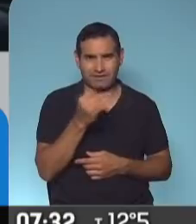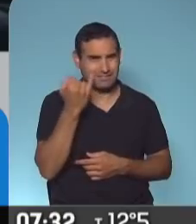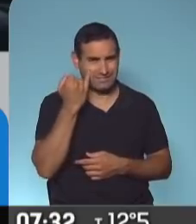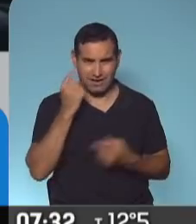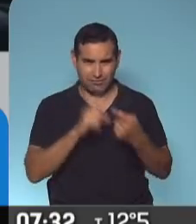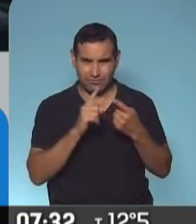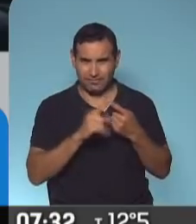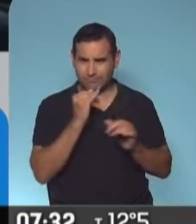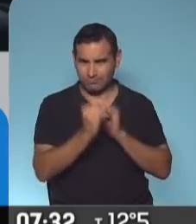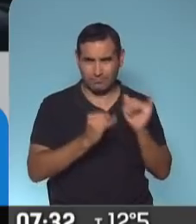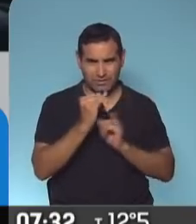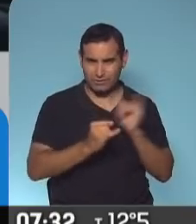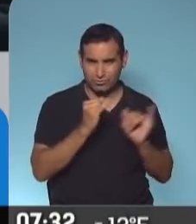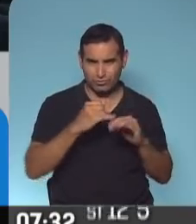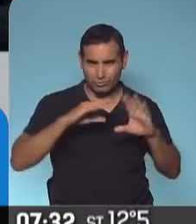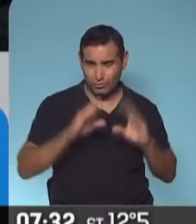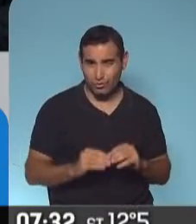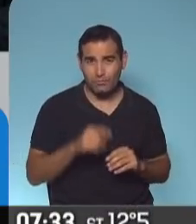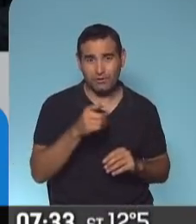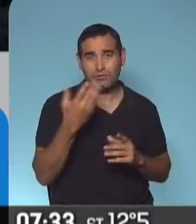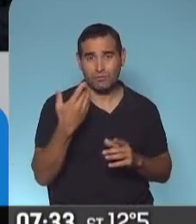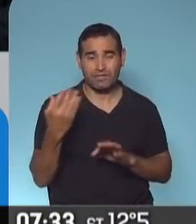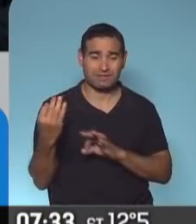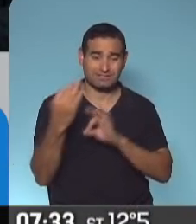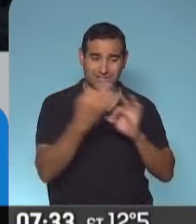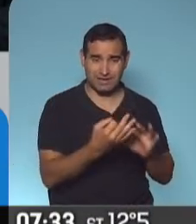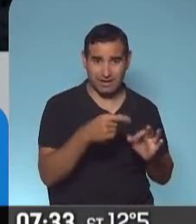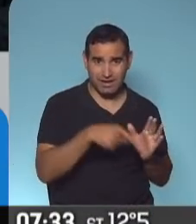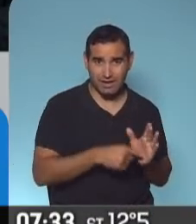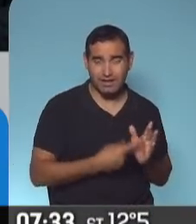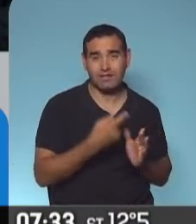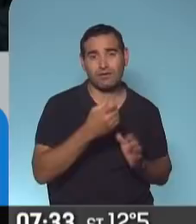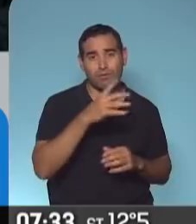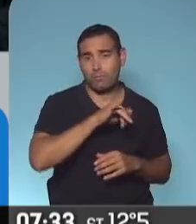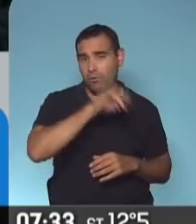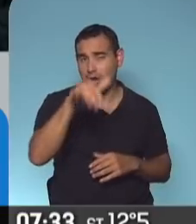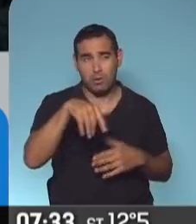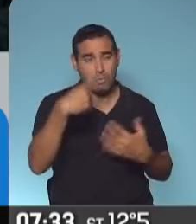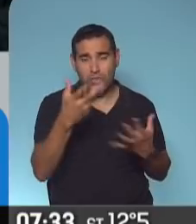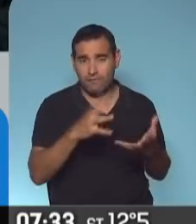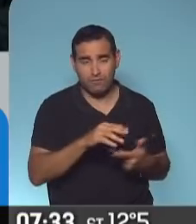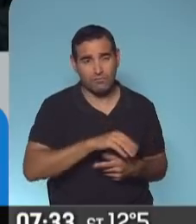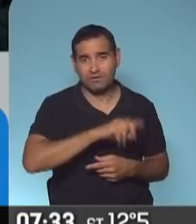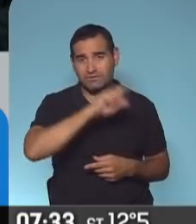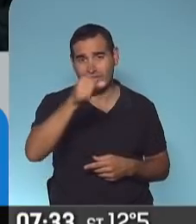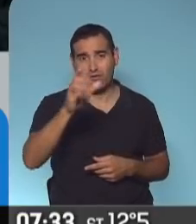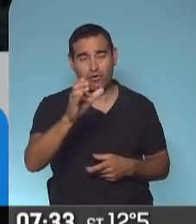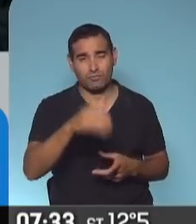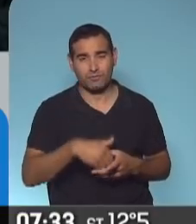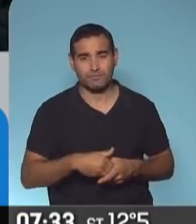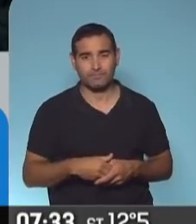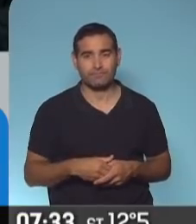desde acá de La Quiaca, para que puedan llegar y trasladarse de alguna manera a través de vuelos o demás hacia Colombia.